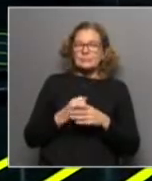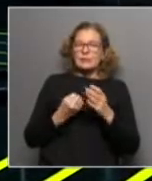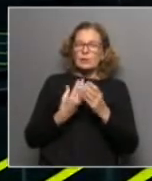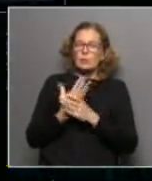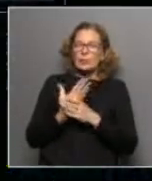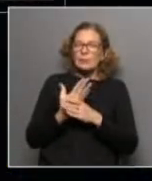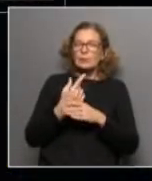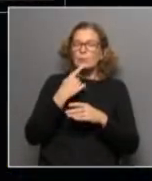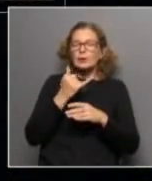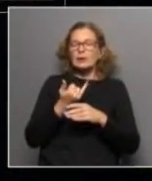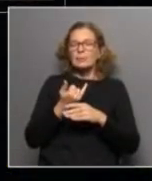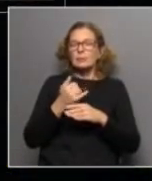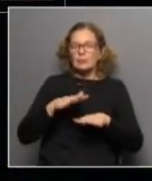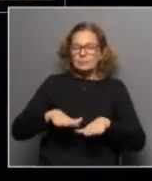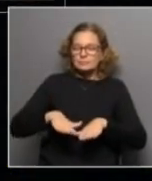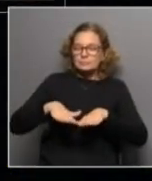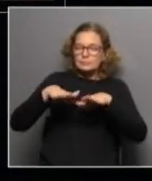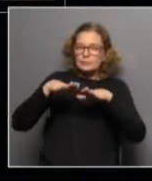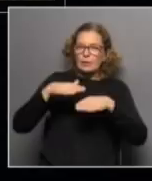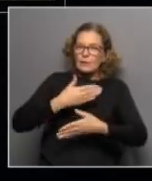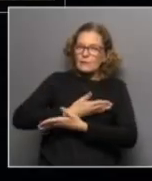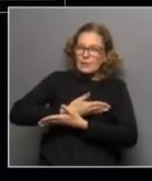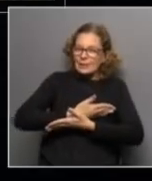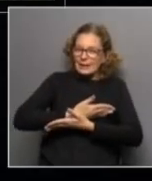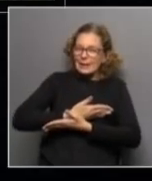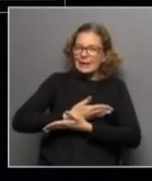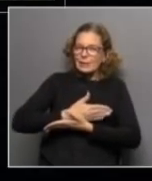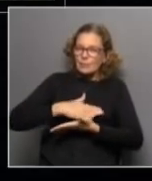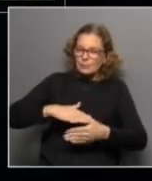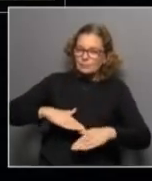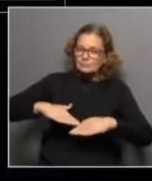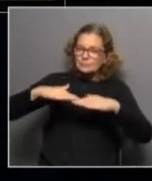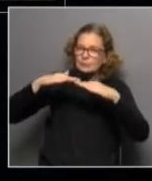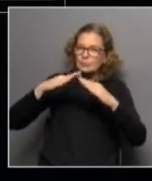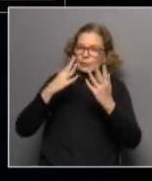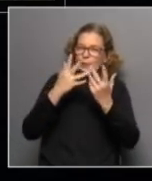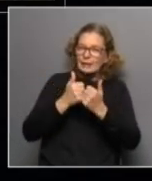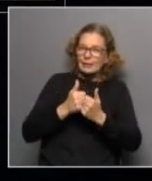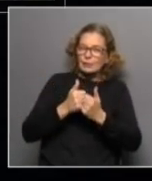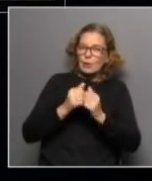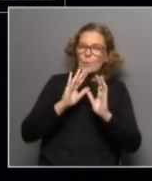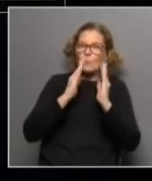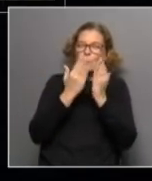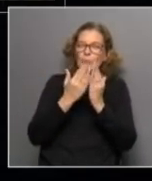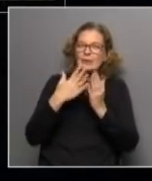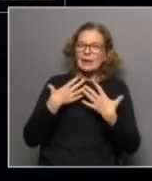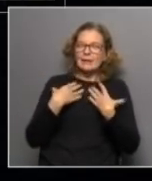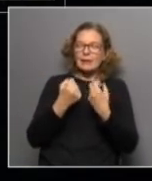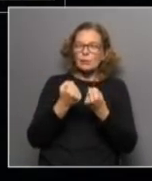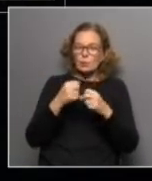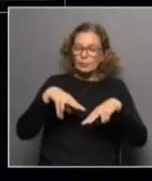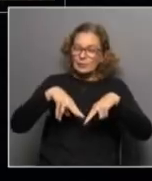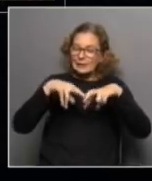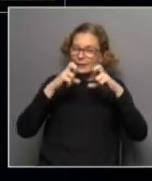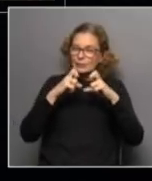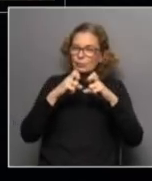referencias que tenemos del crecimiento de lactantes y niños pequeños desarrolladas por la Organización Mundial de la Salud en un estudio